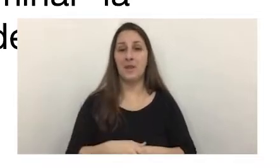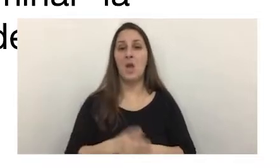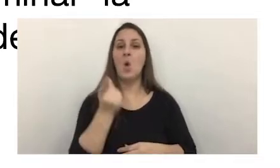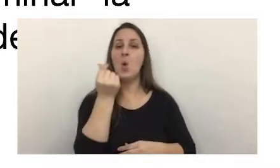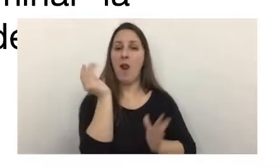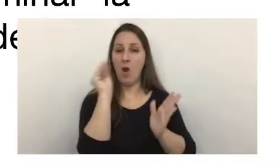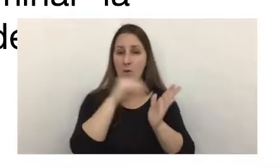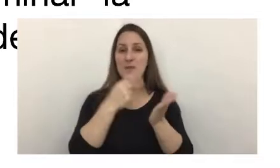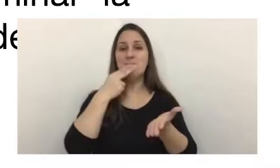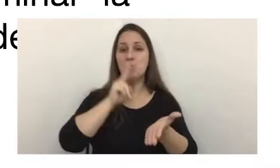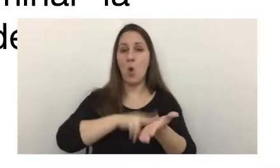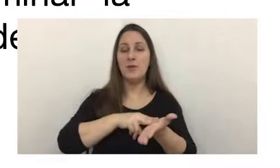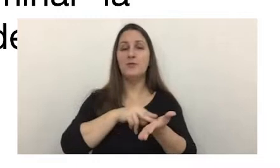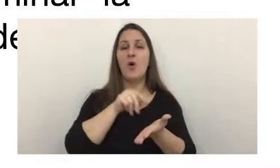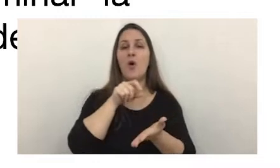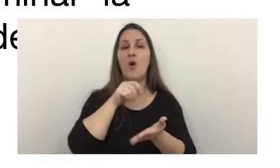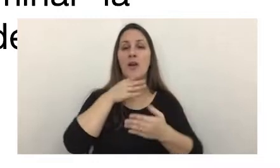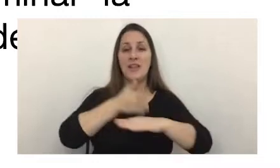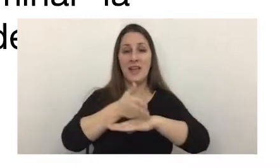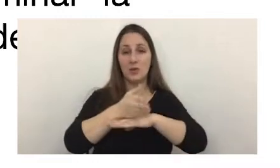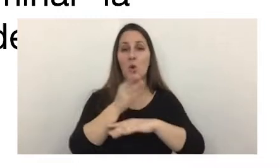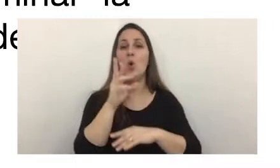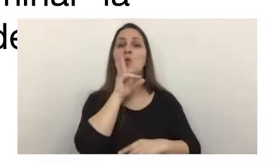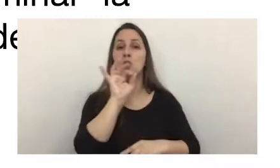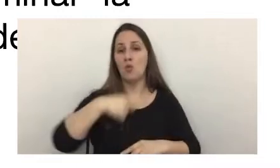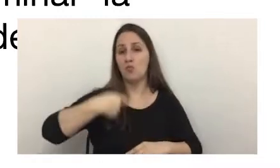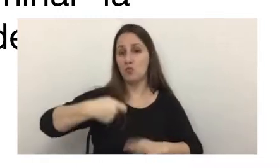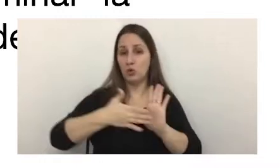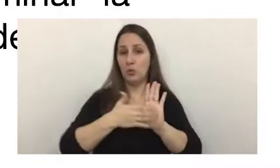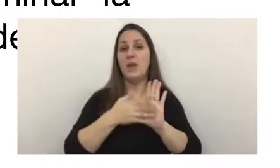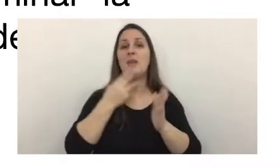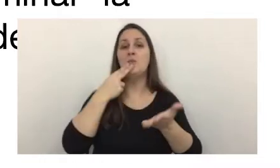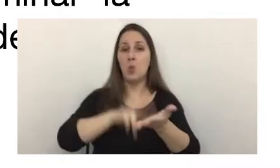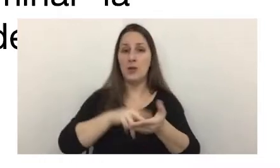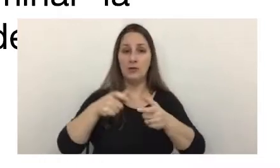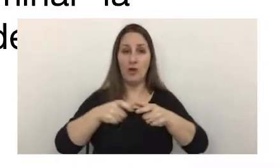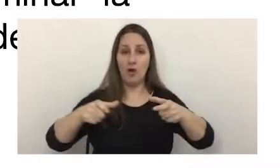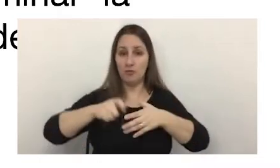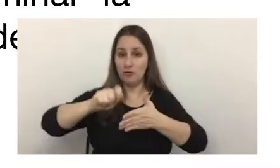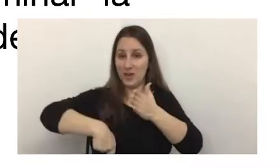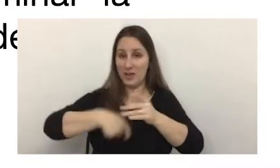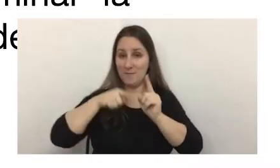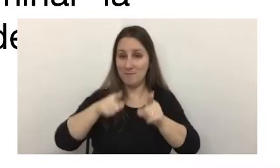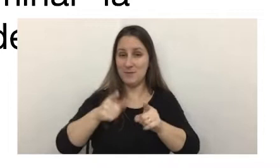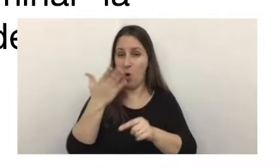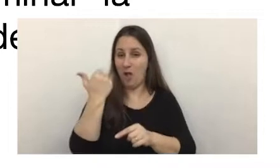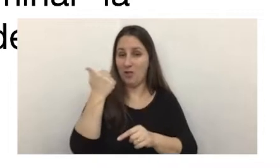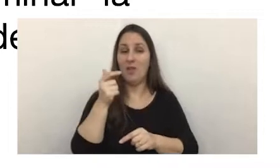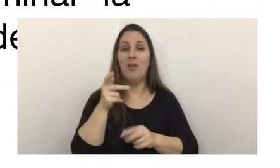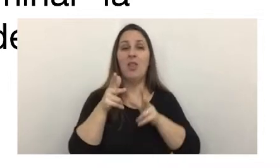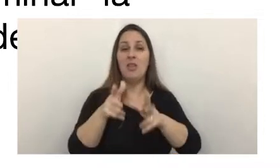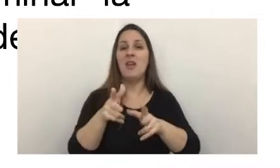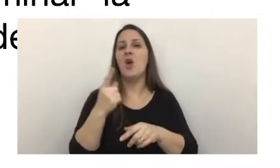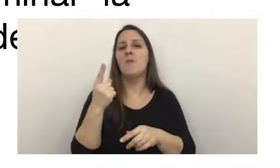agregado impuesto sobre ingresos brutos y monotributo e impuesto al cheque en función de lo dicho anteriormente no